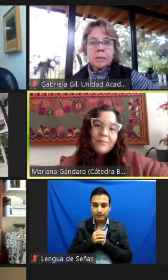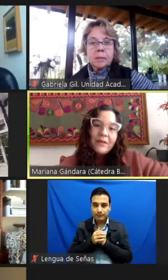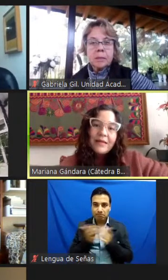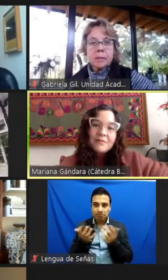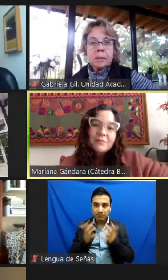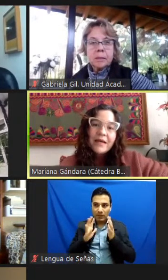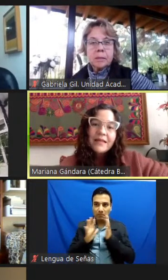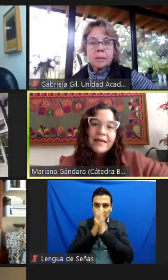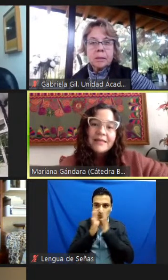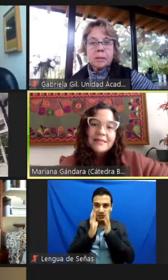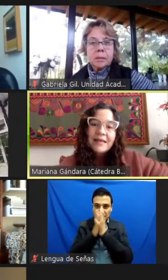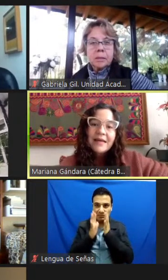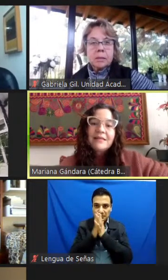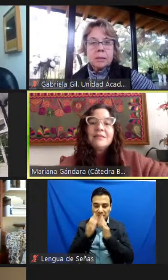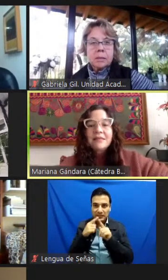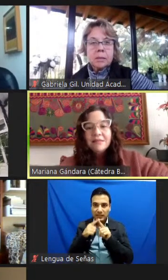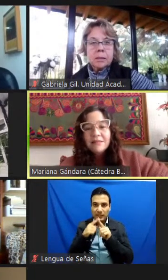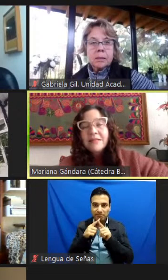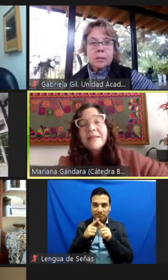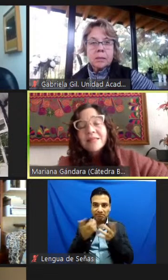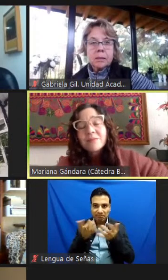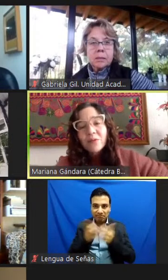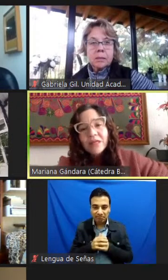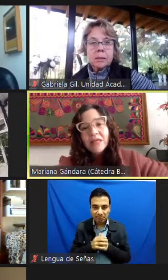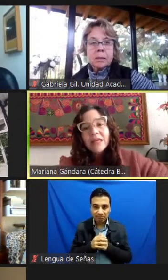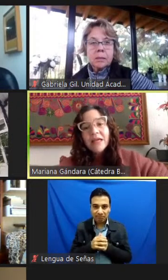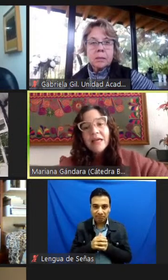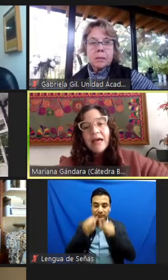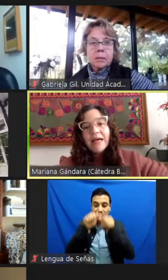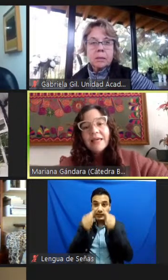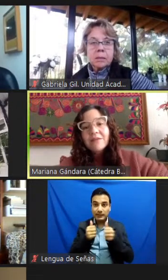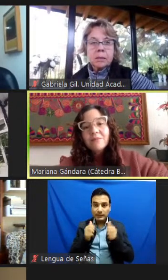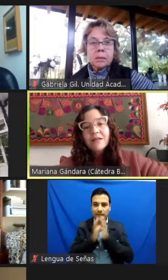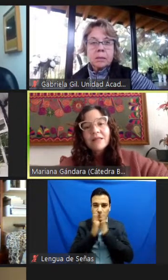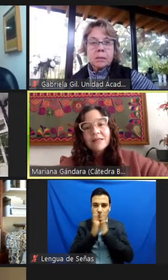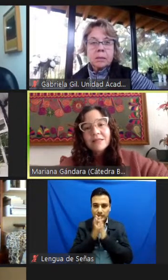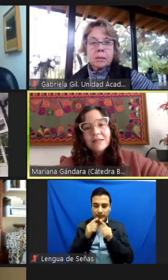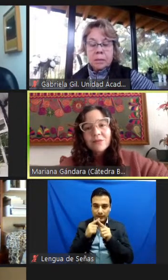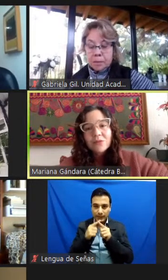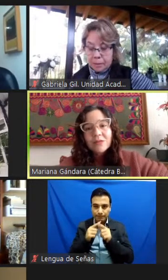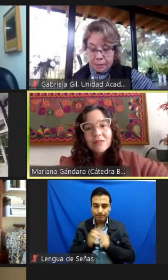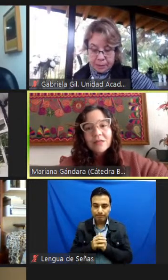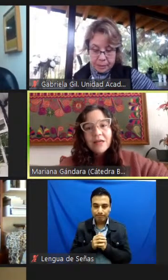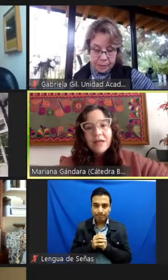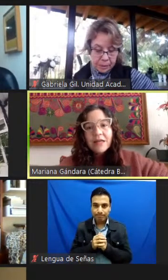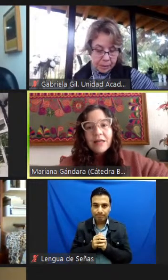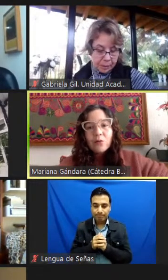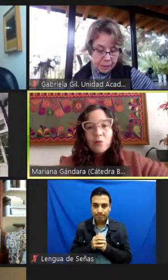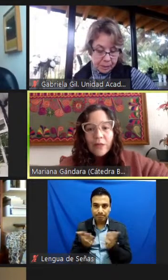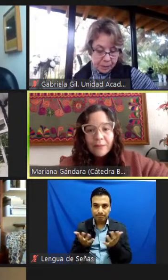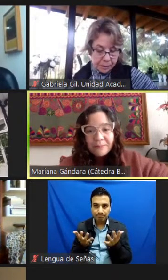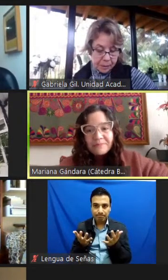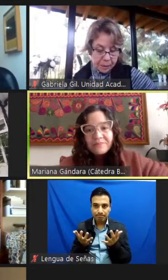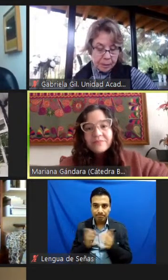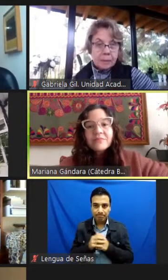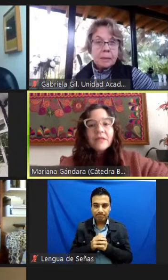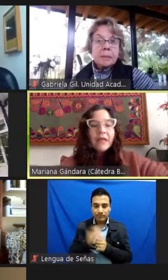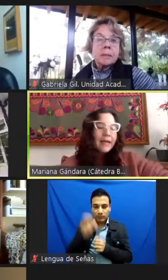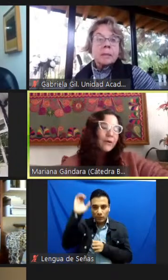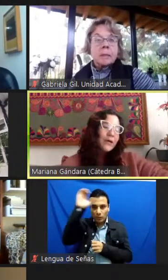de las prácticas artísticas? Y ¿a quién pertenece entonces la cultura?